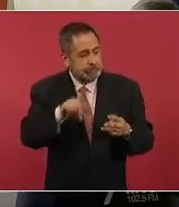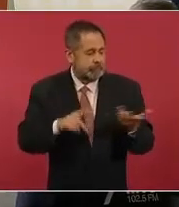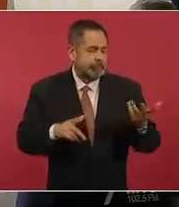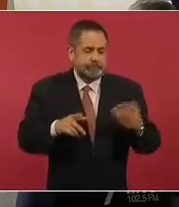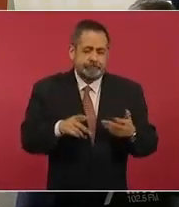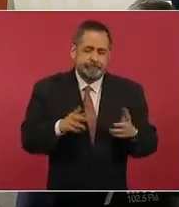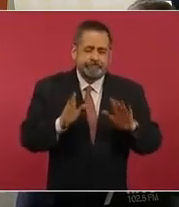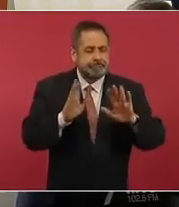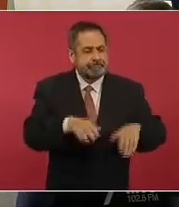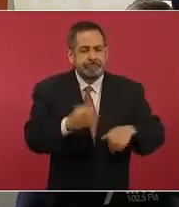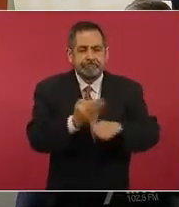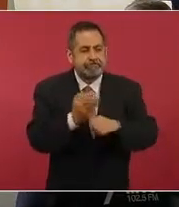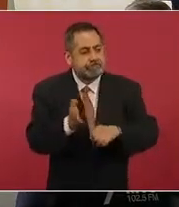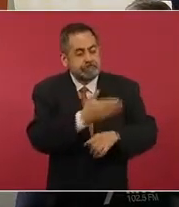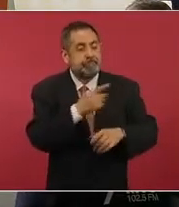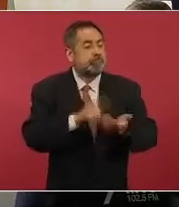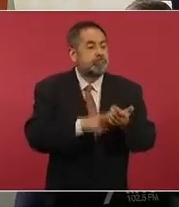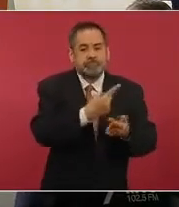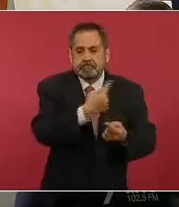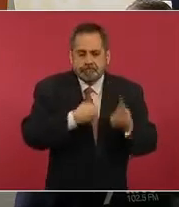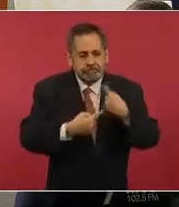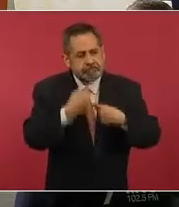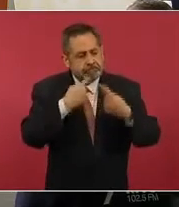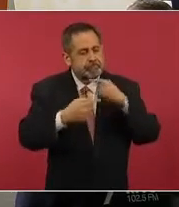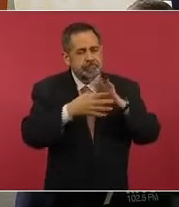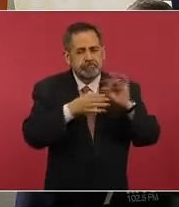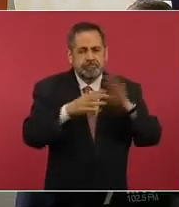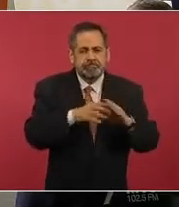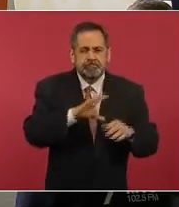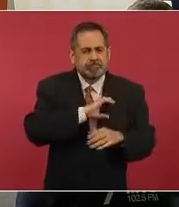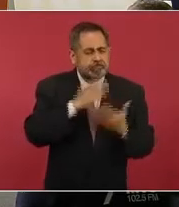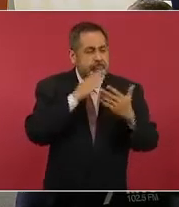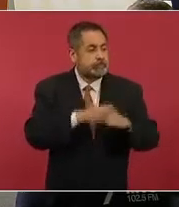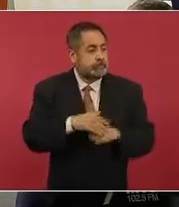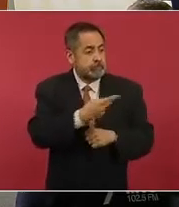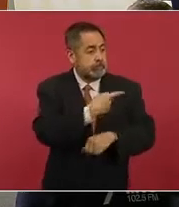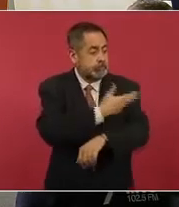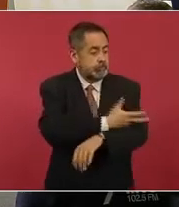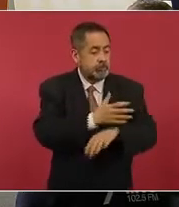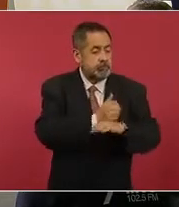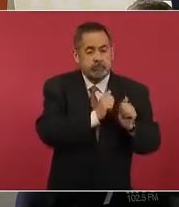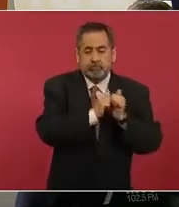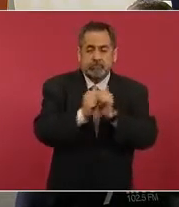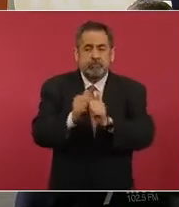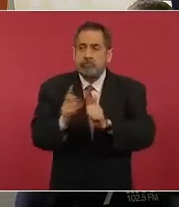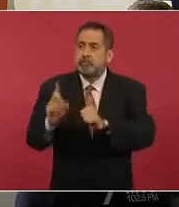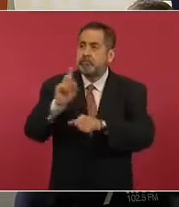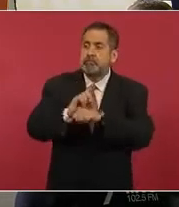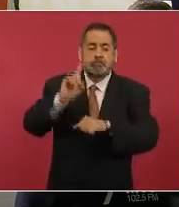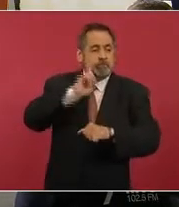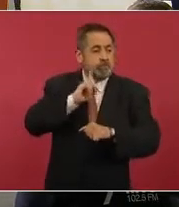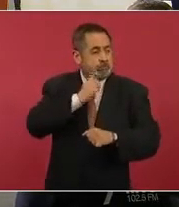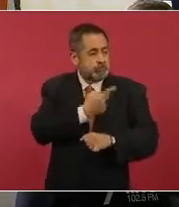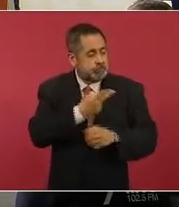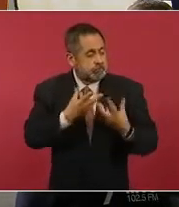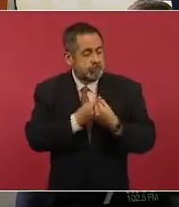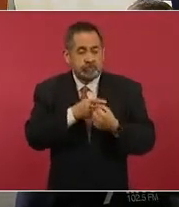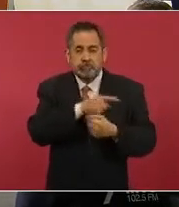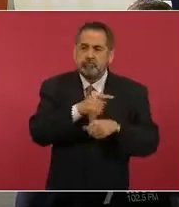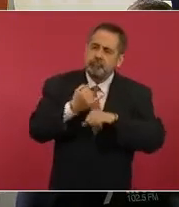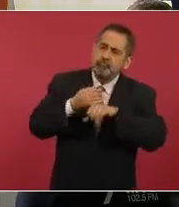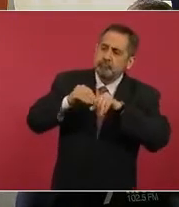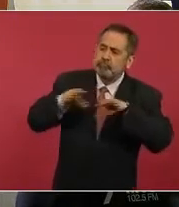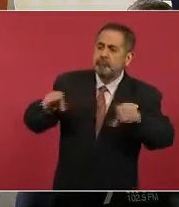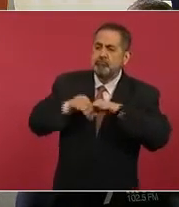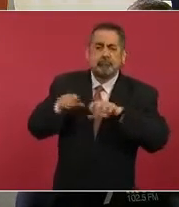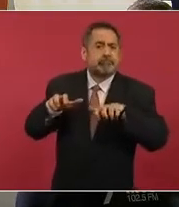aparte, su conversación es atrapante. Me acompañó a un acto conmemorativo del Día de la Mujer y dejó un extraordinario mensaje ante